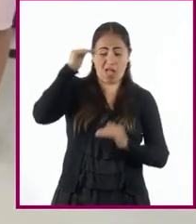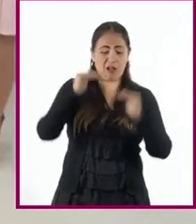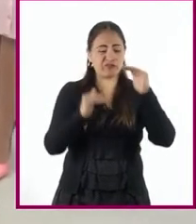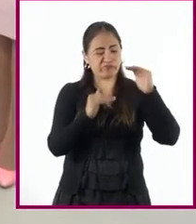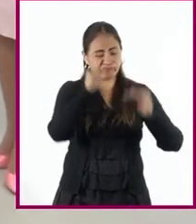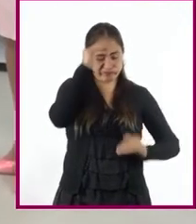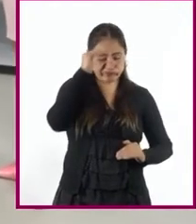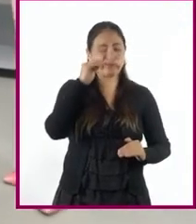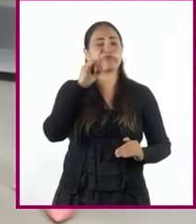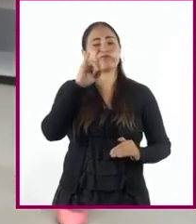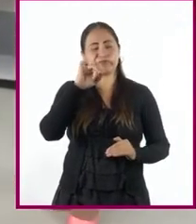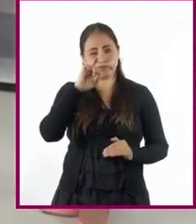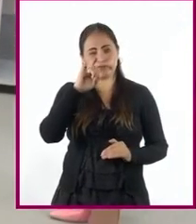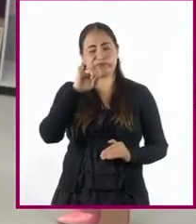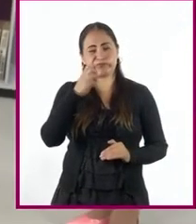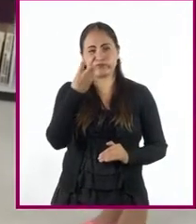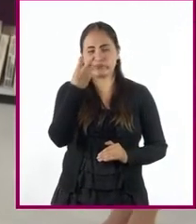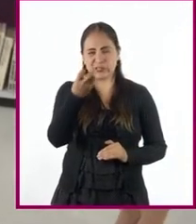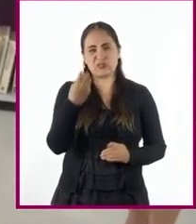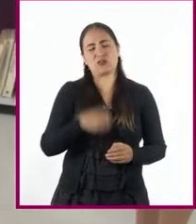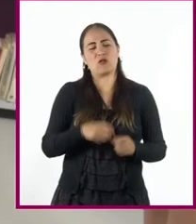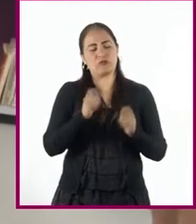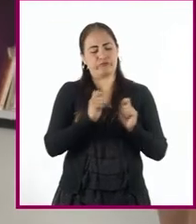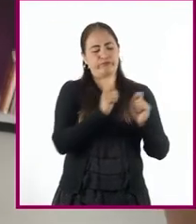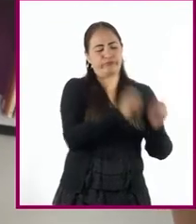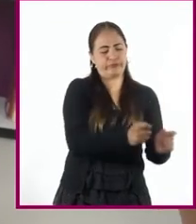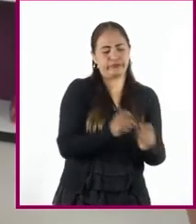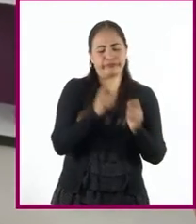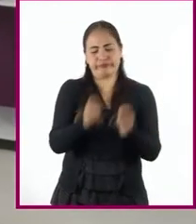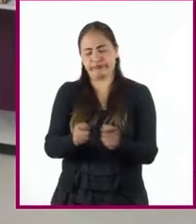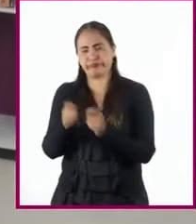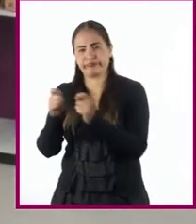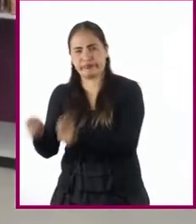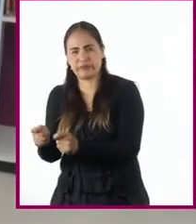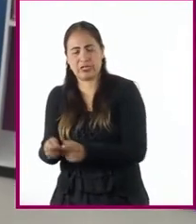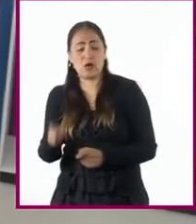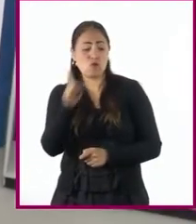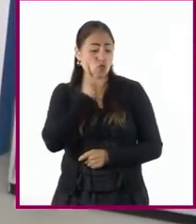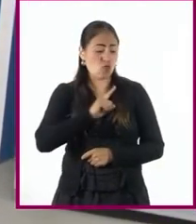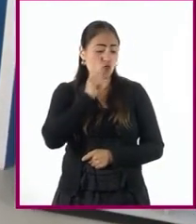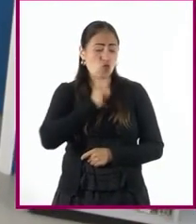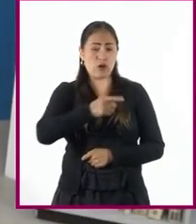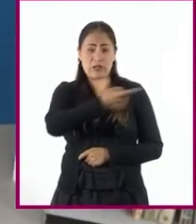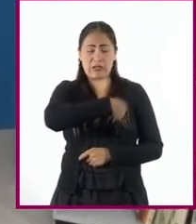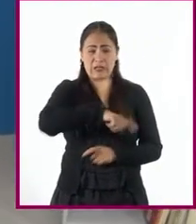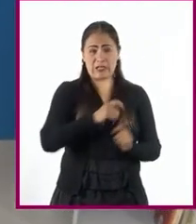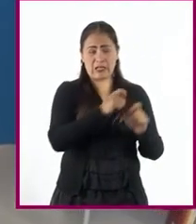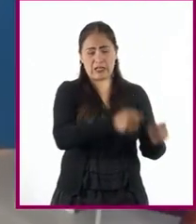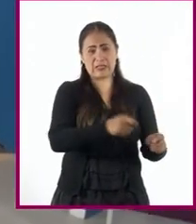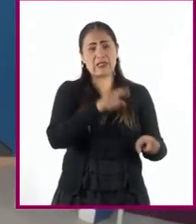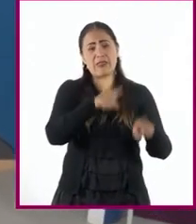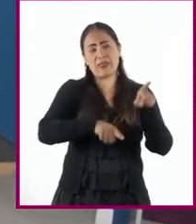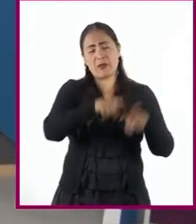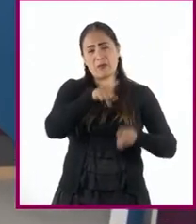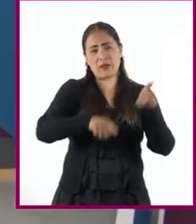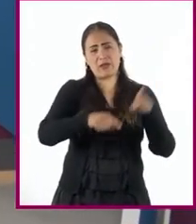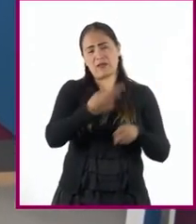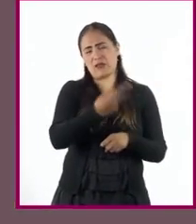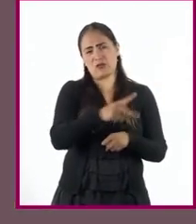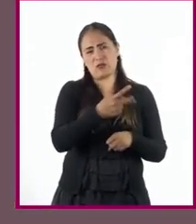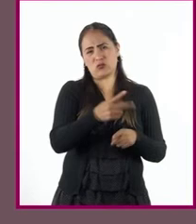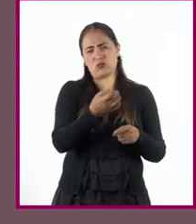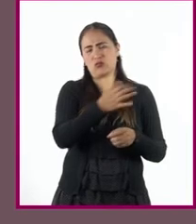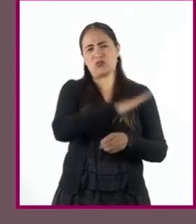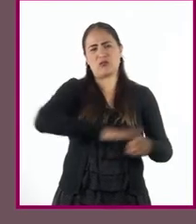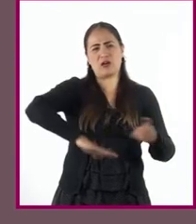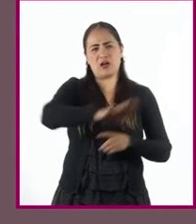Por ello, los roles y normas de conducta establecidos para las mujeres dependían de su nivel socioeconómico.